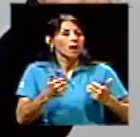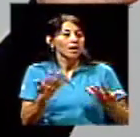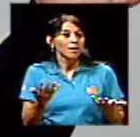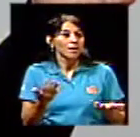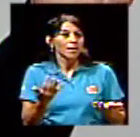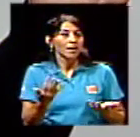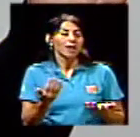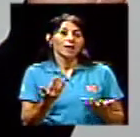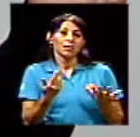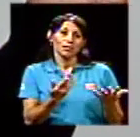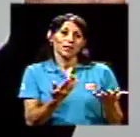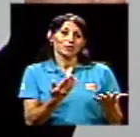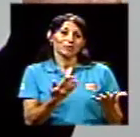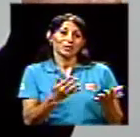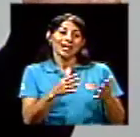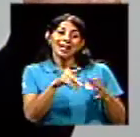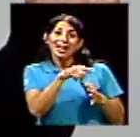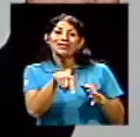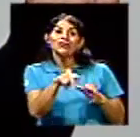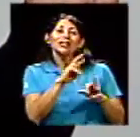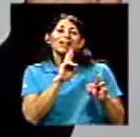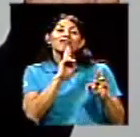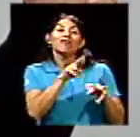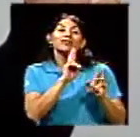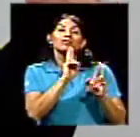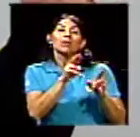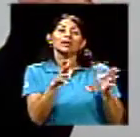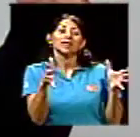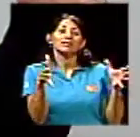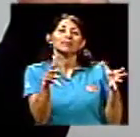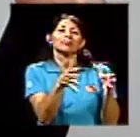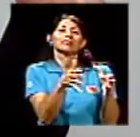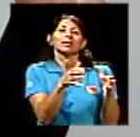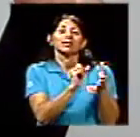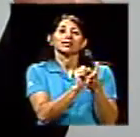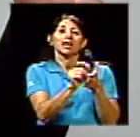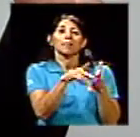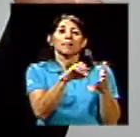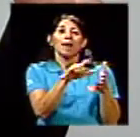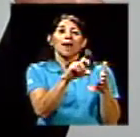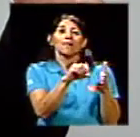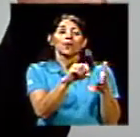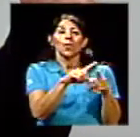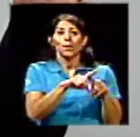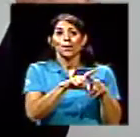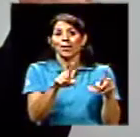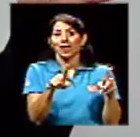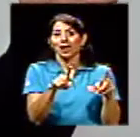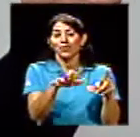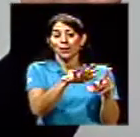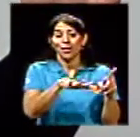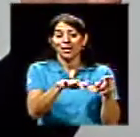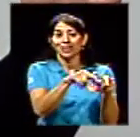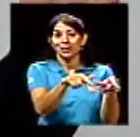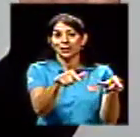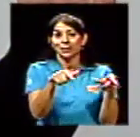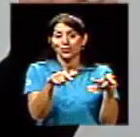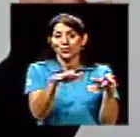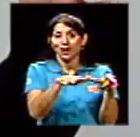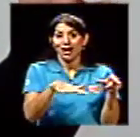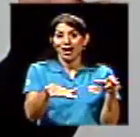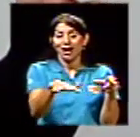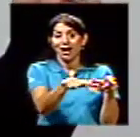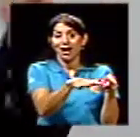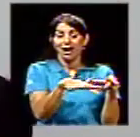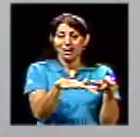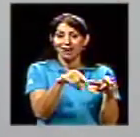una verdad respecto al Cantón de San Pablo, pero el Cantón de San Pablo de Turrobares, que no estoy seguro de decir